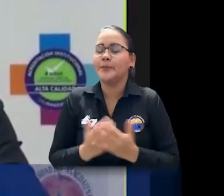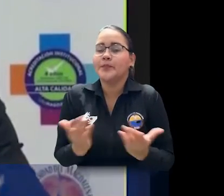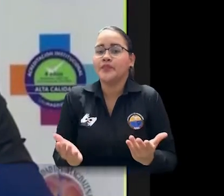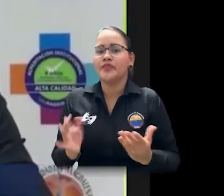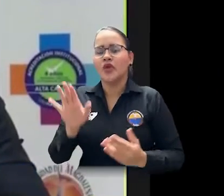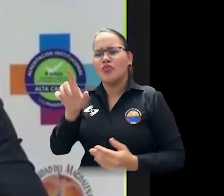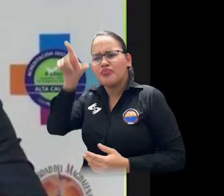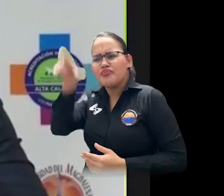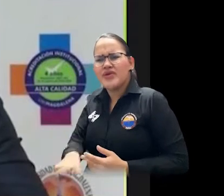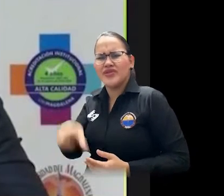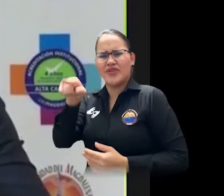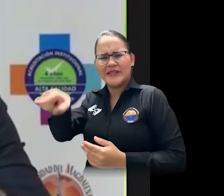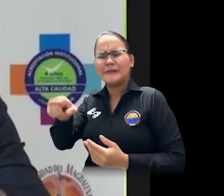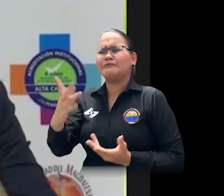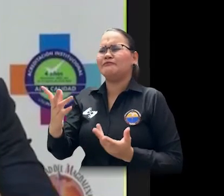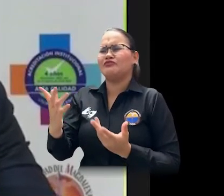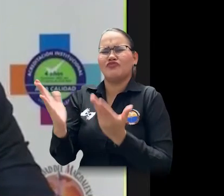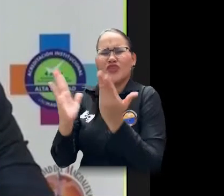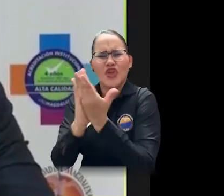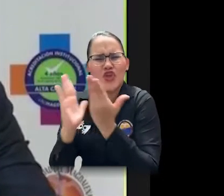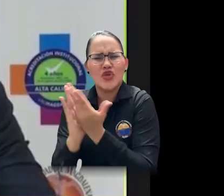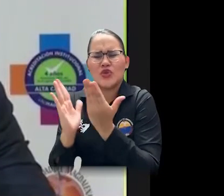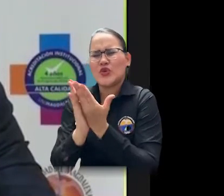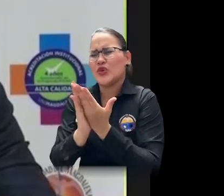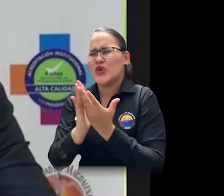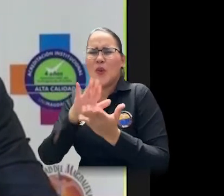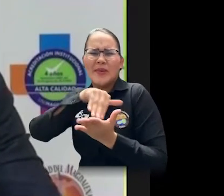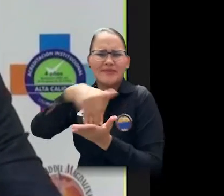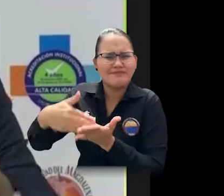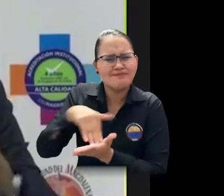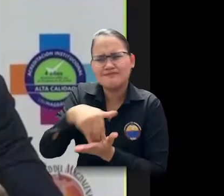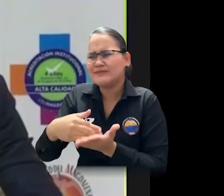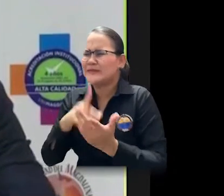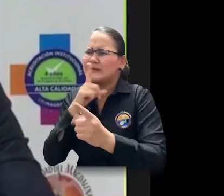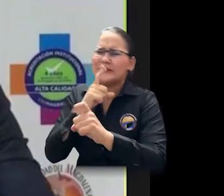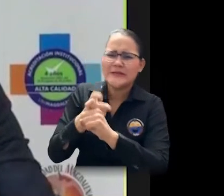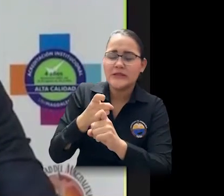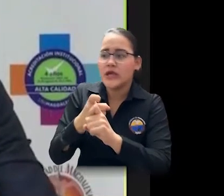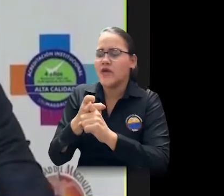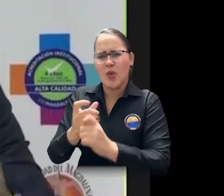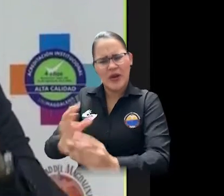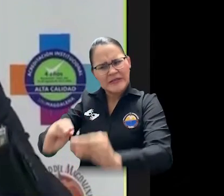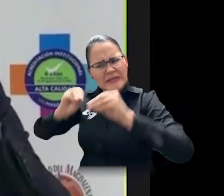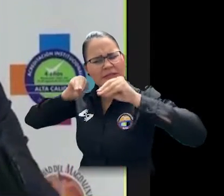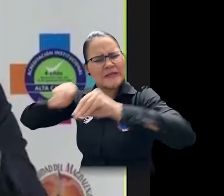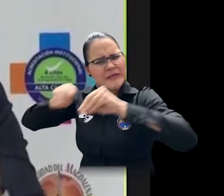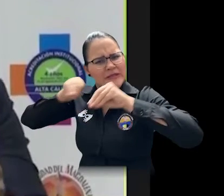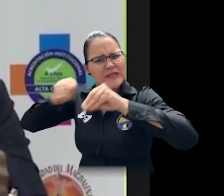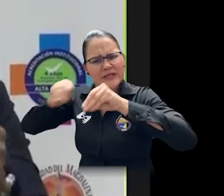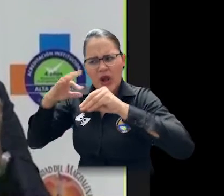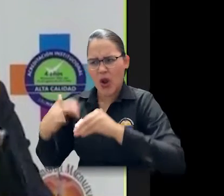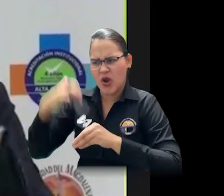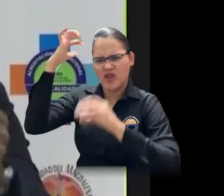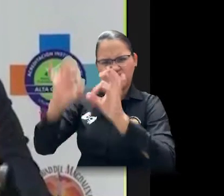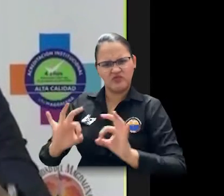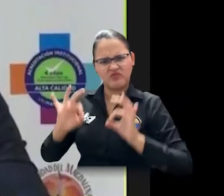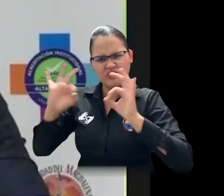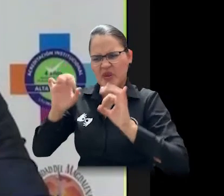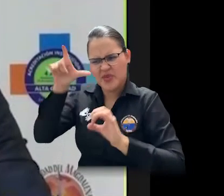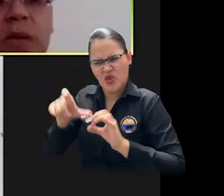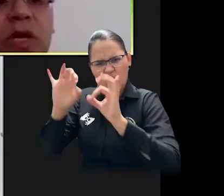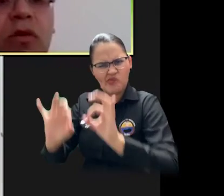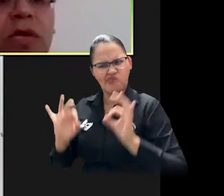Aquí el desafío es coger un joven que ha tenido una educación con muchas limitaciones y volverlo a un buen ser humano, un buen